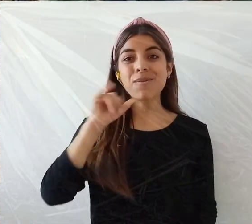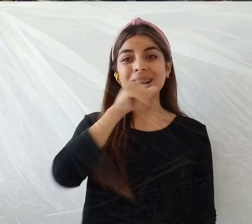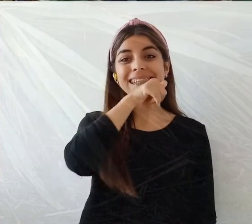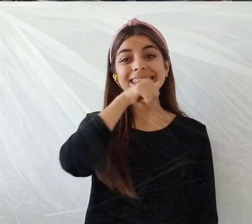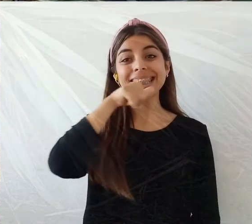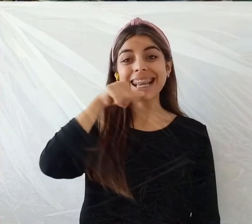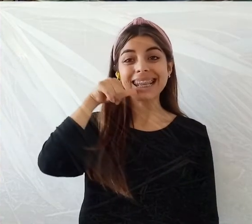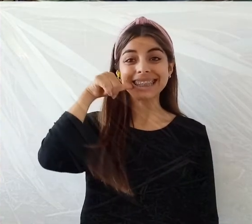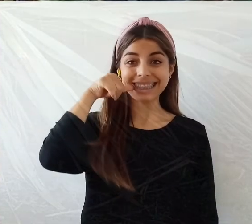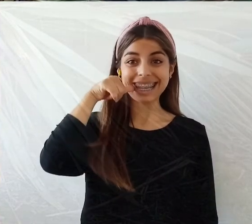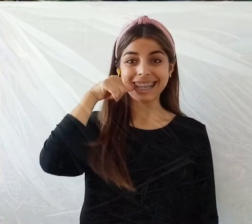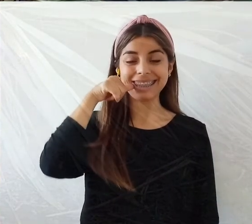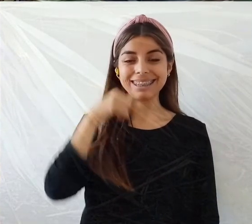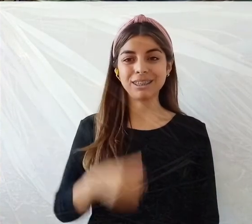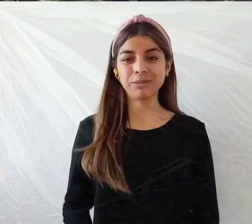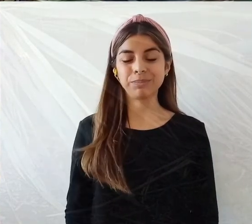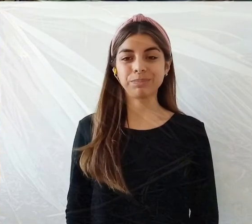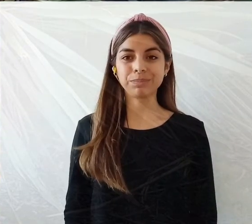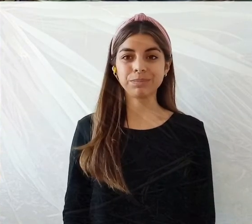Lo corta en medio.